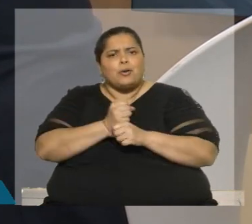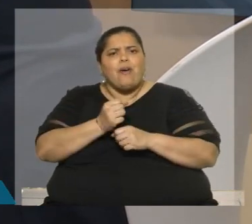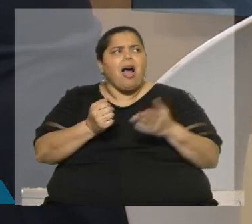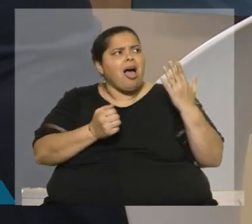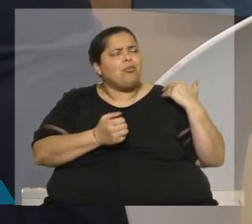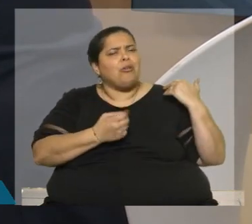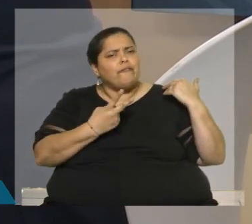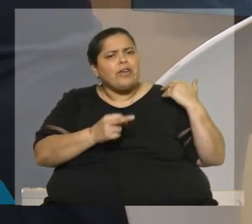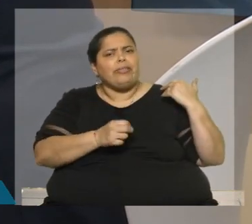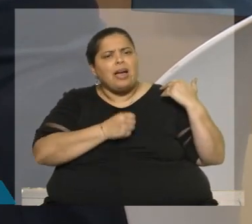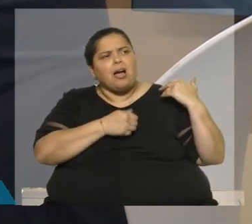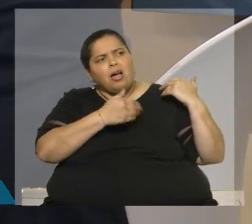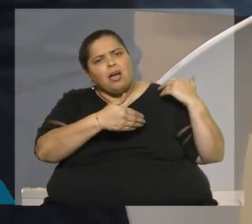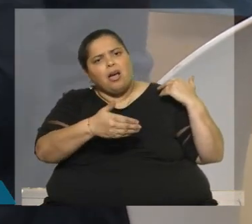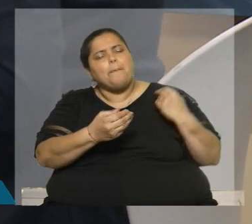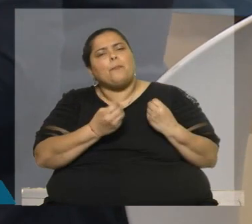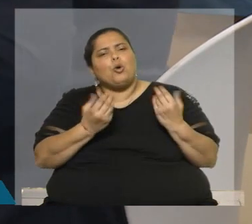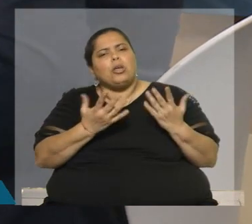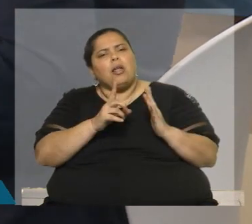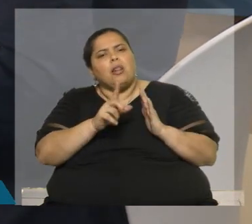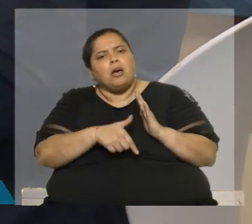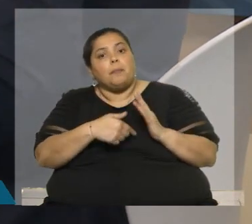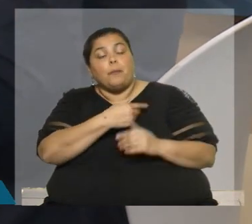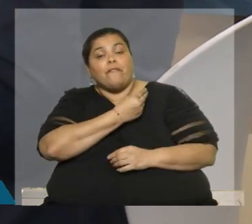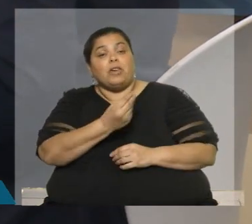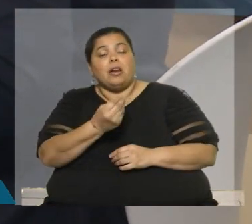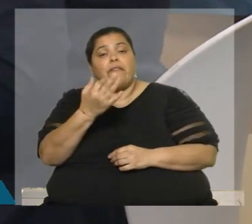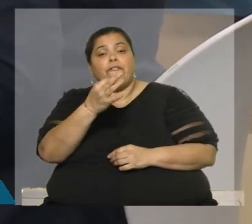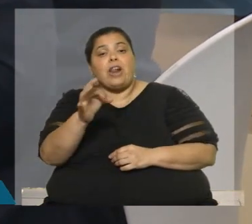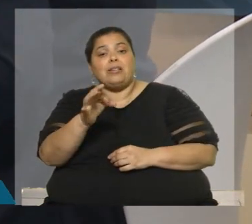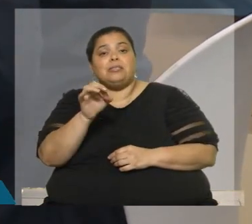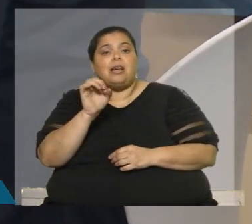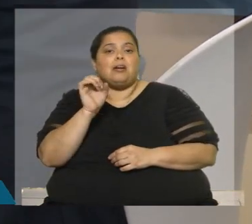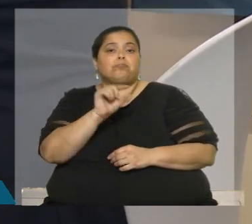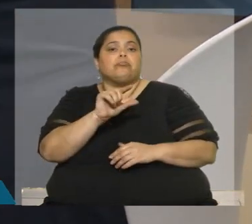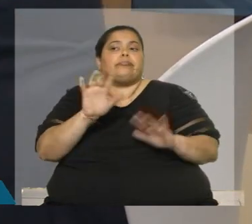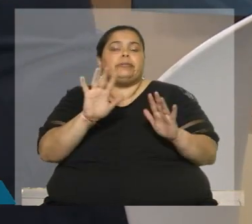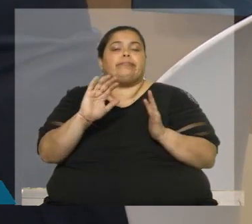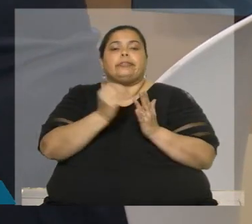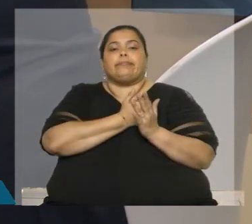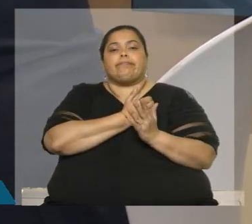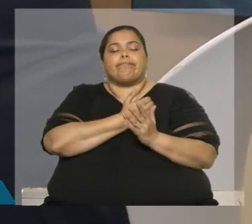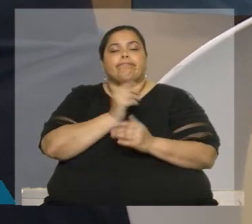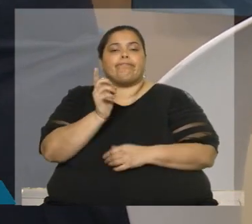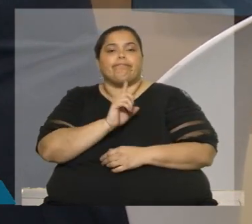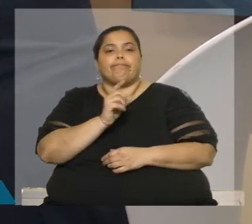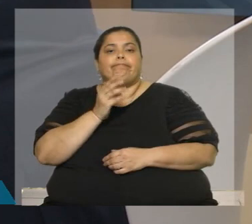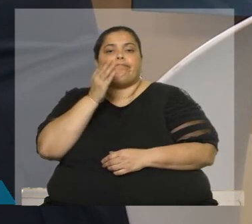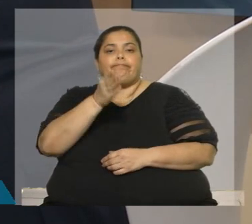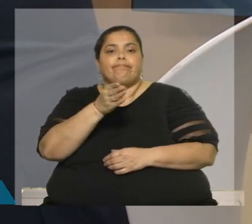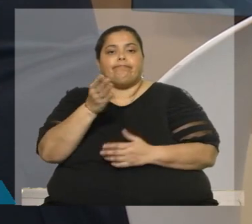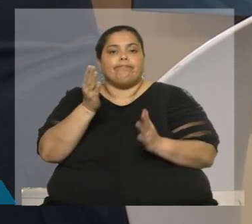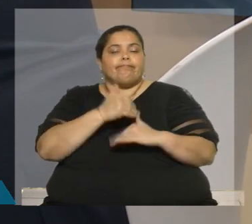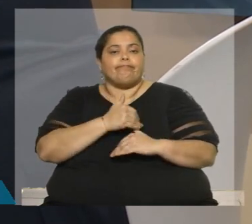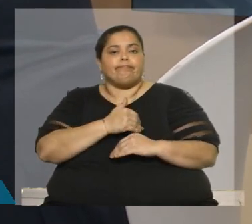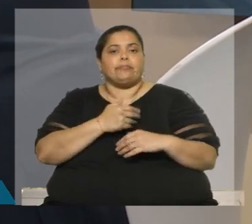digo, bueno, ya esto está encaminado. Sin embargo, después aparece Francia con sus productores y sus tractores yendo a París y uno dice, bueno, esto